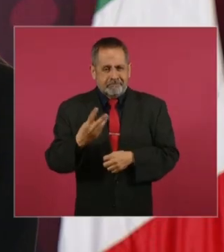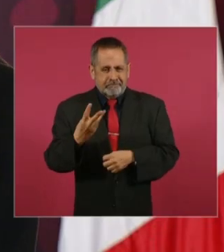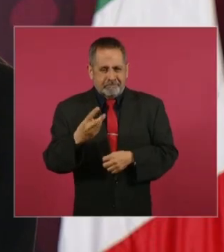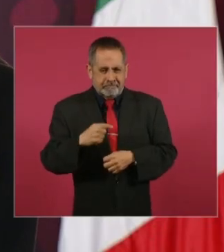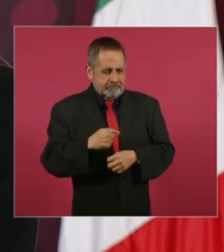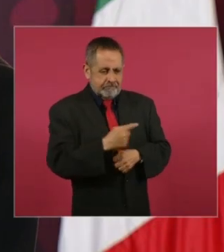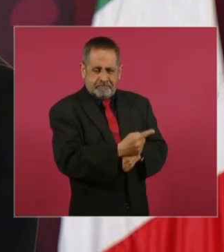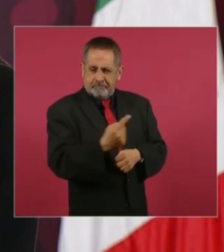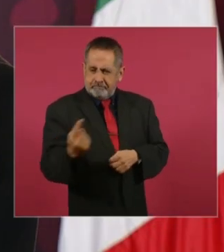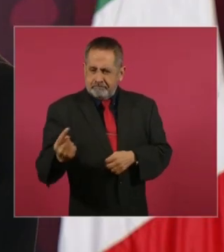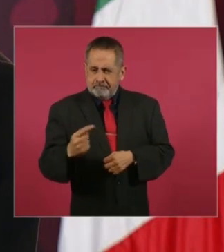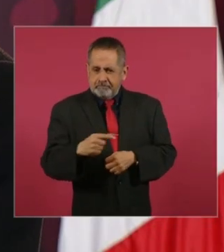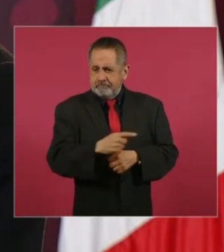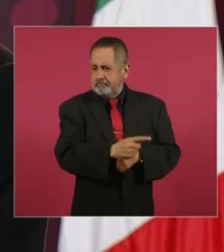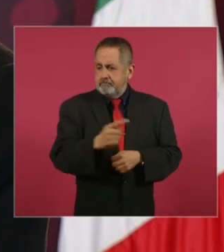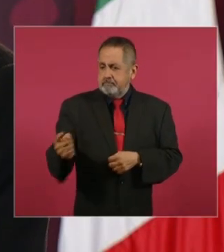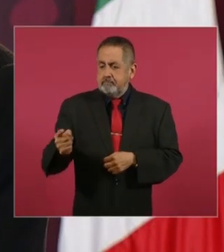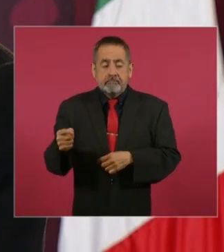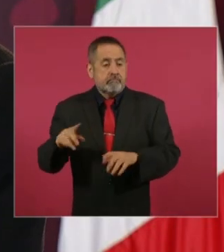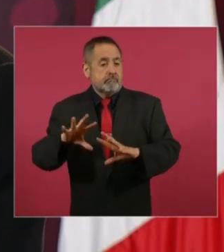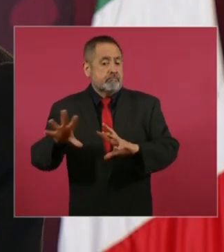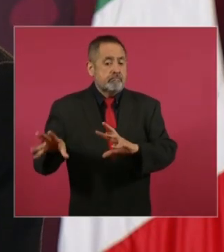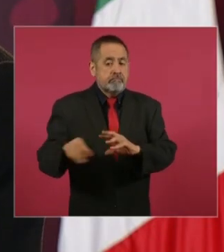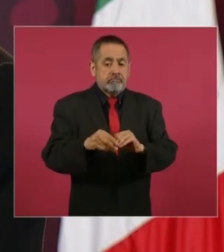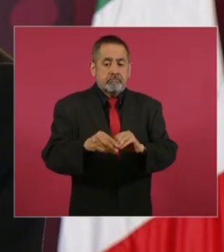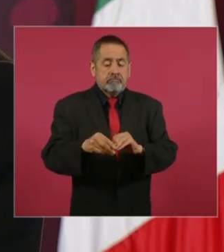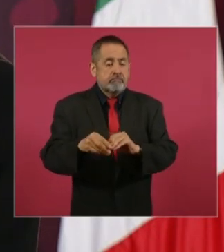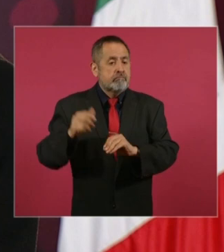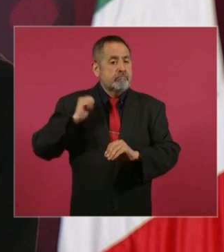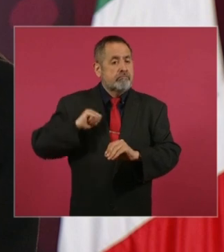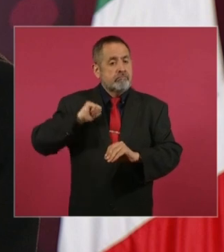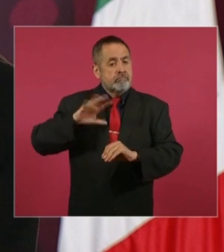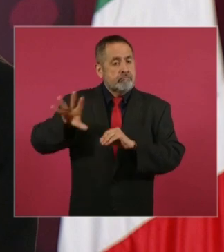contratar a un trabajador por hora,